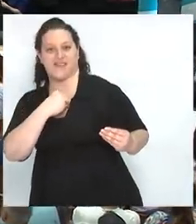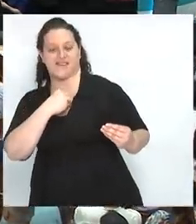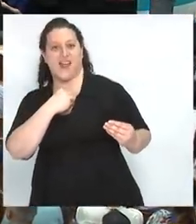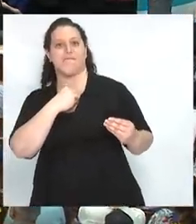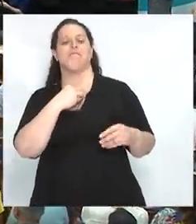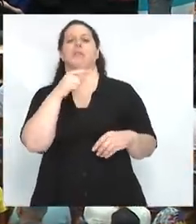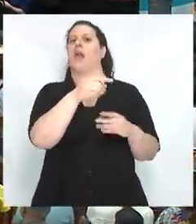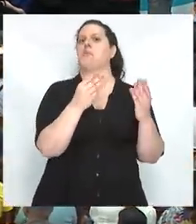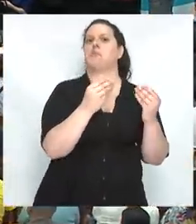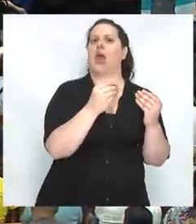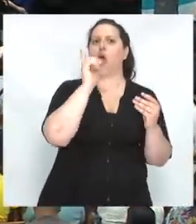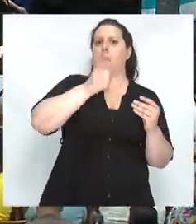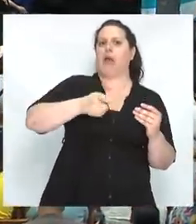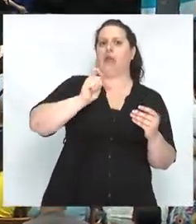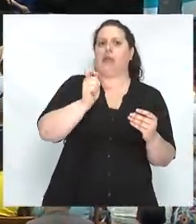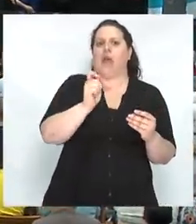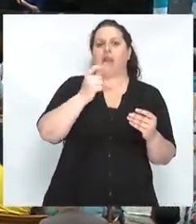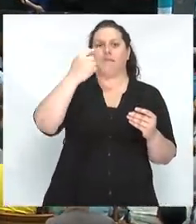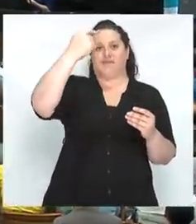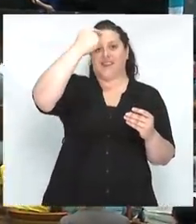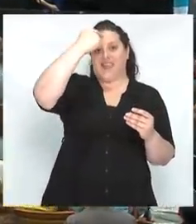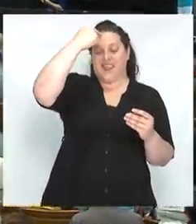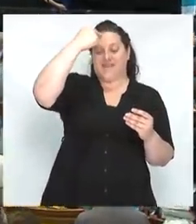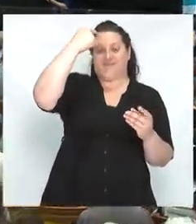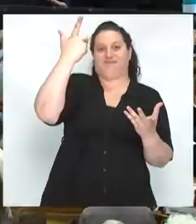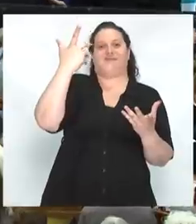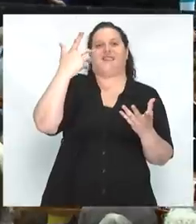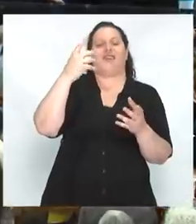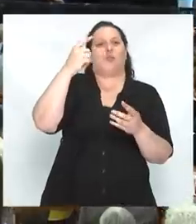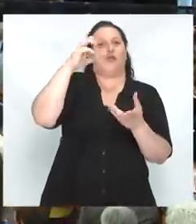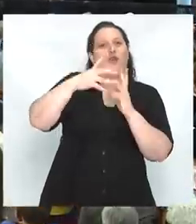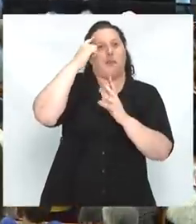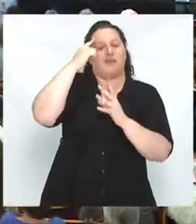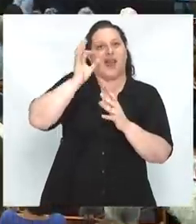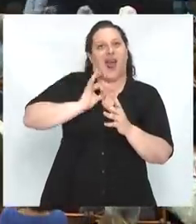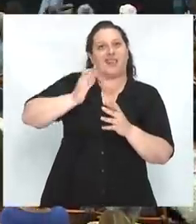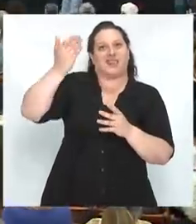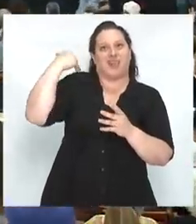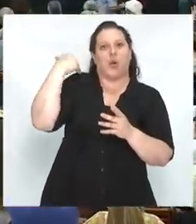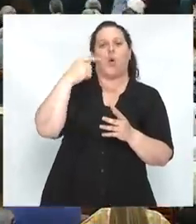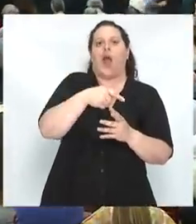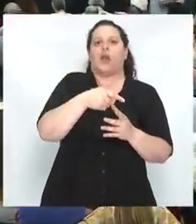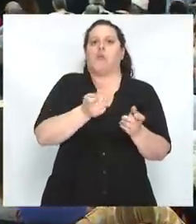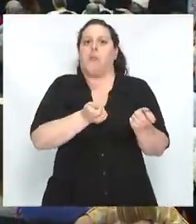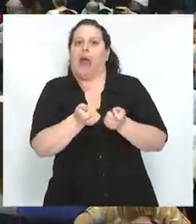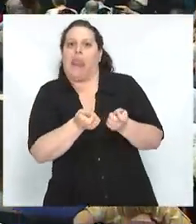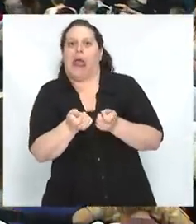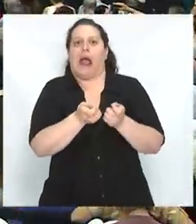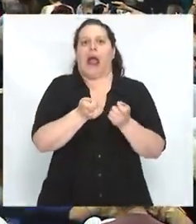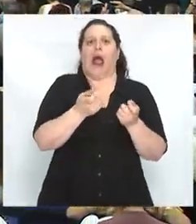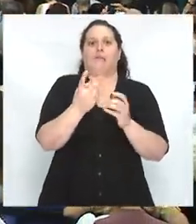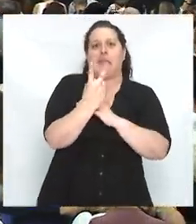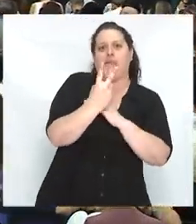lo va a regir nuestro cerebro más antiguo. El miedo es el que gestiona el perímetro de defensa. El miedo monologa.